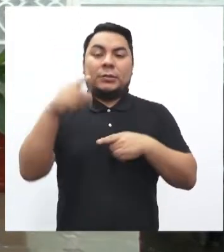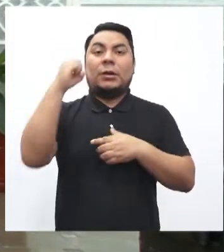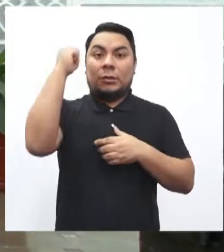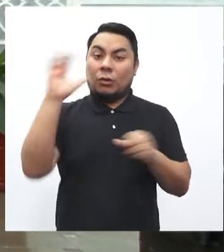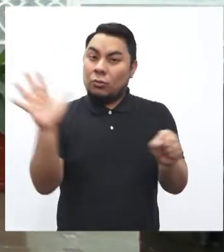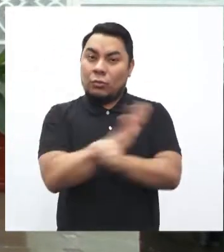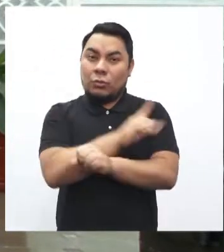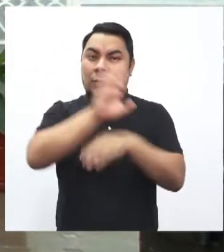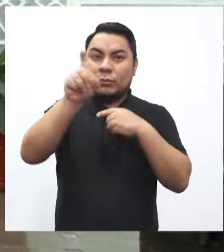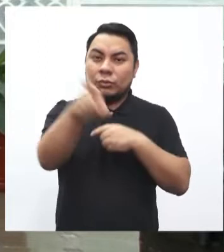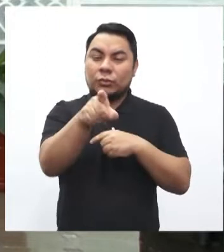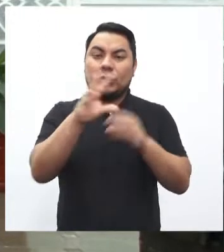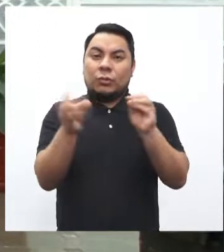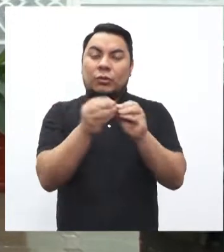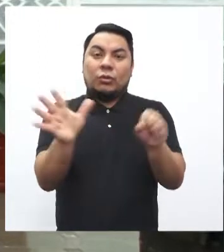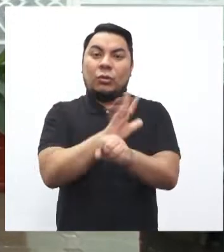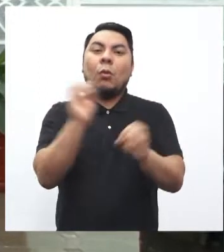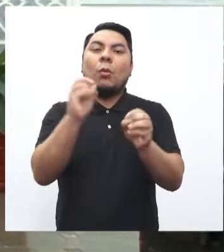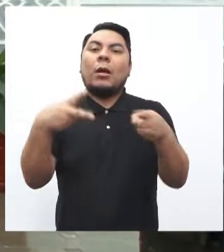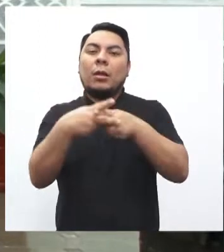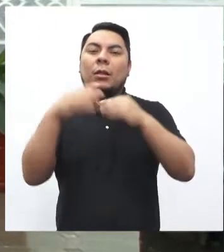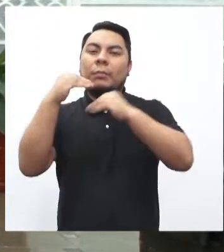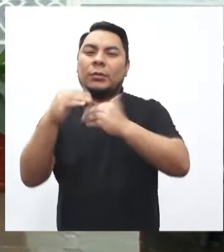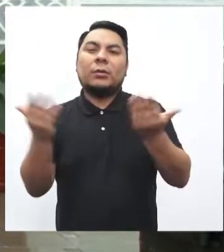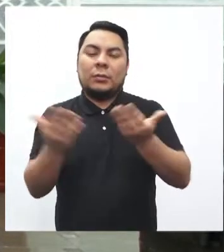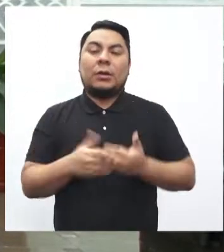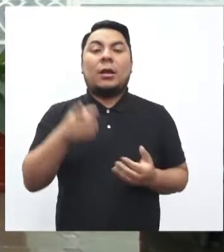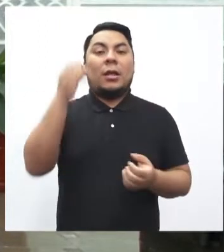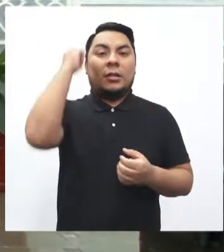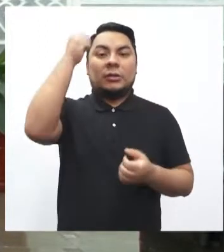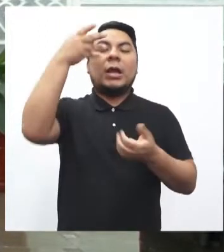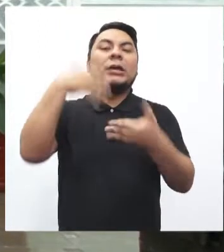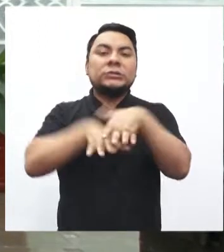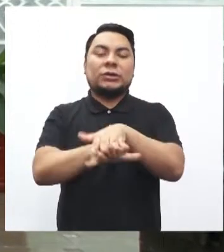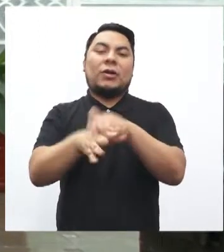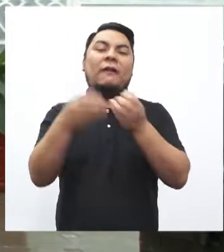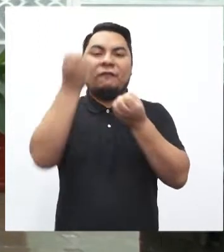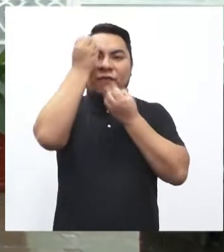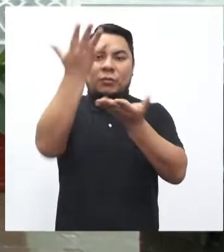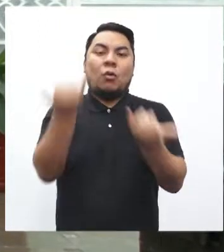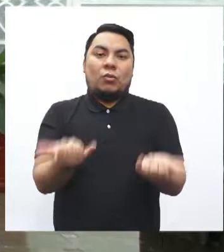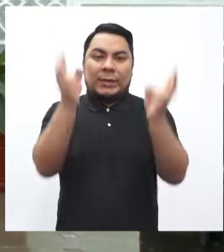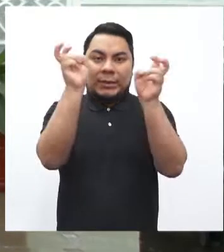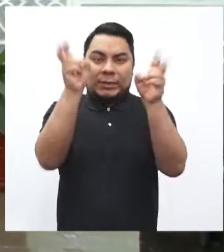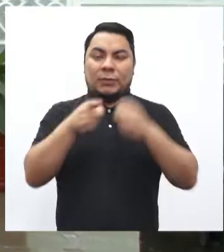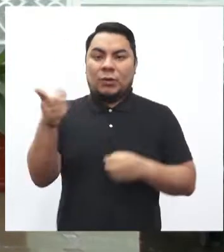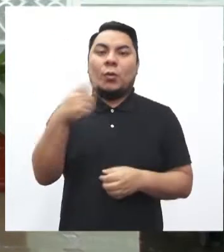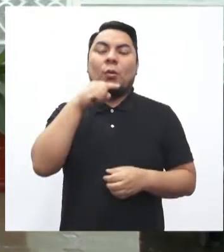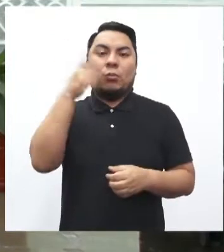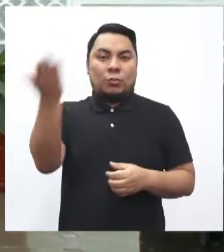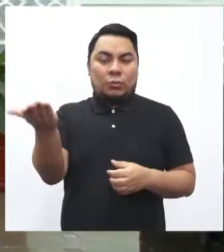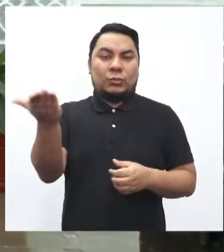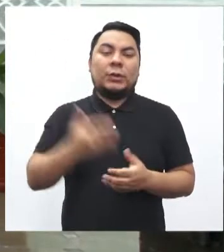absoluto? Es decir, ¿tiene limitaciones? Derecho de acceso a la información pública es el tema que tratamos hoy con la doctora